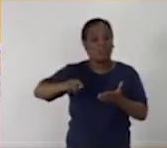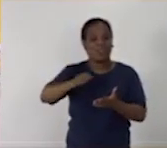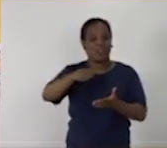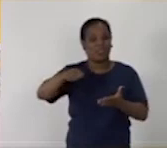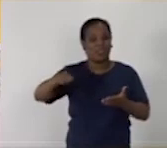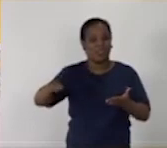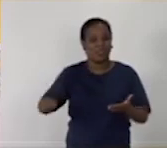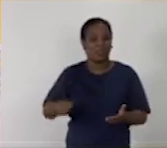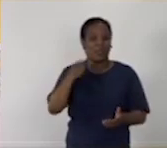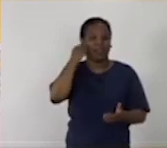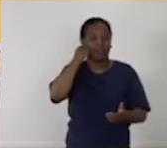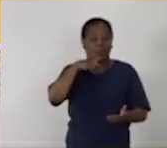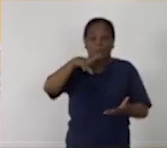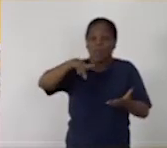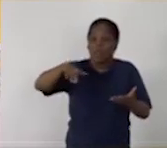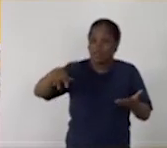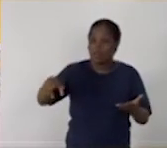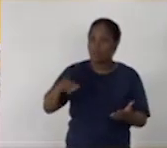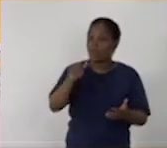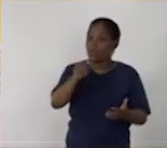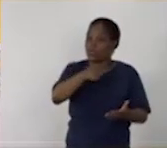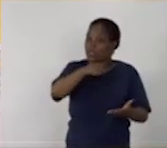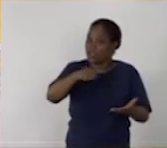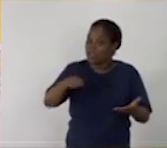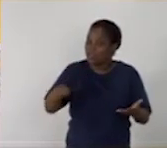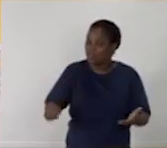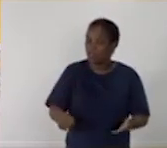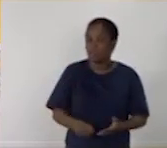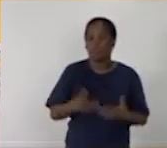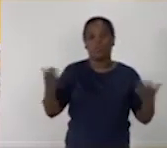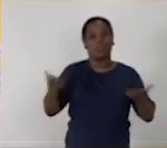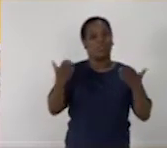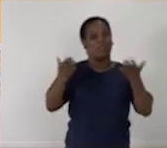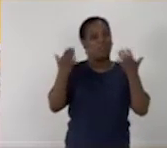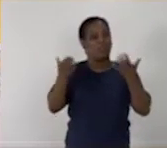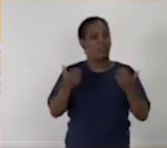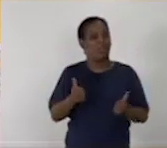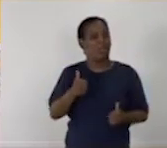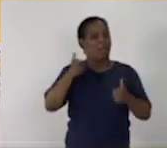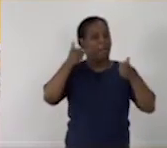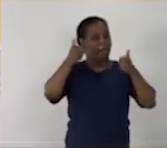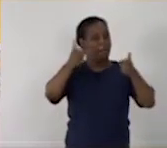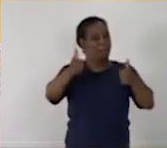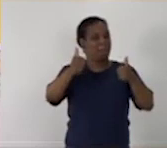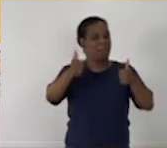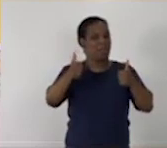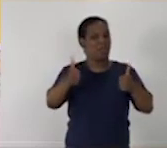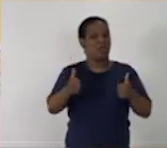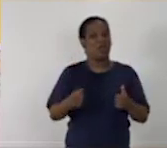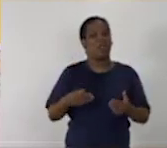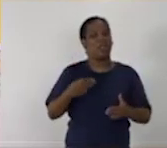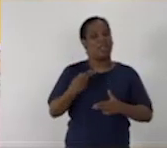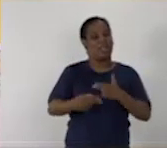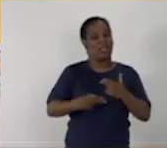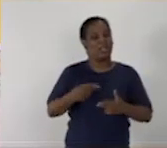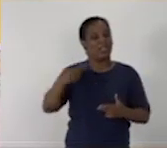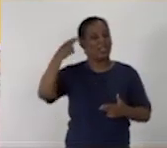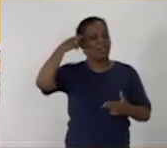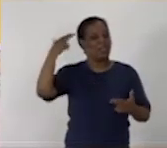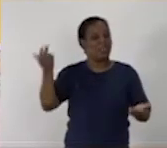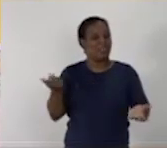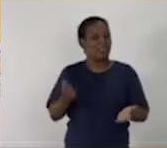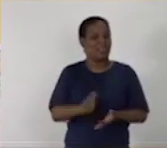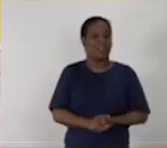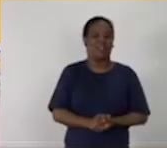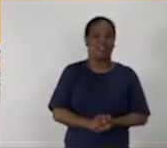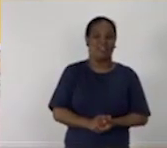para aplicarlo después. Mientras más leemos y escribimos, logramos desarrollar de forma acertada estas